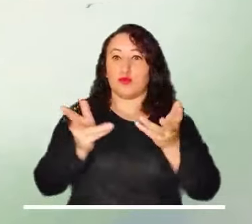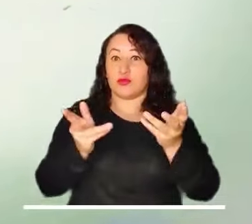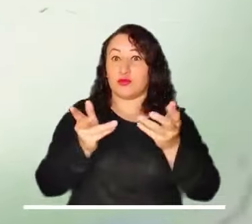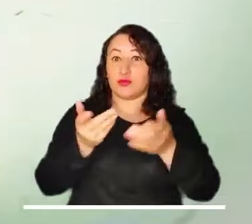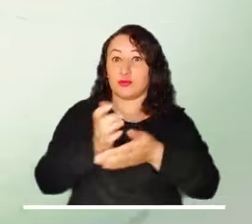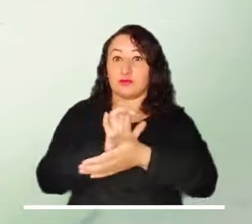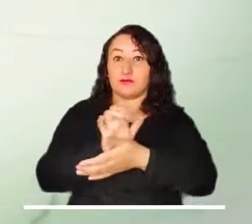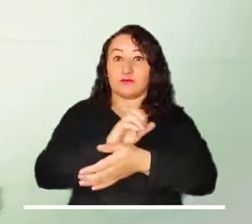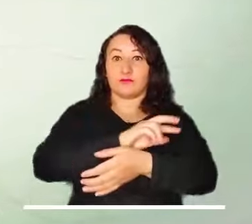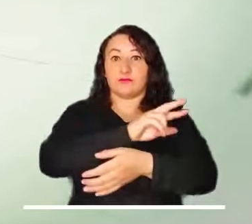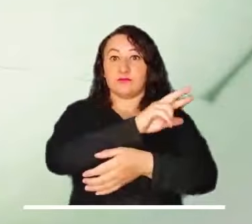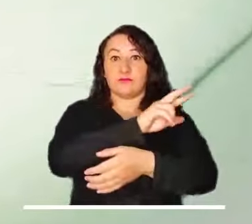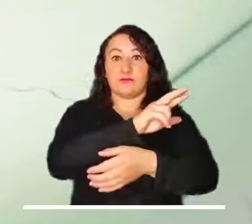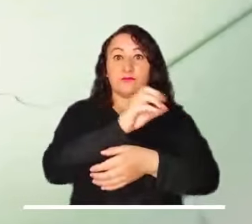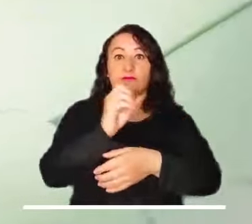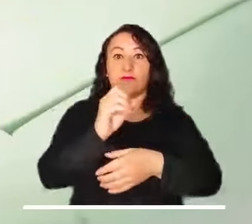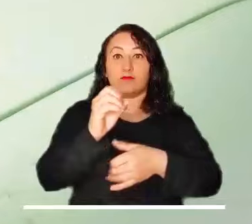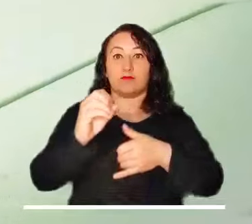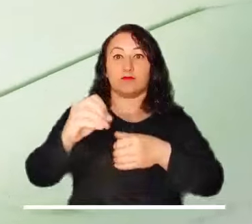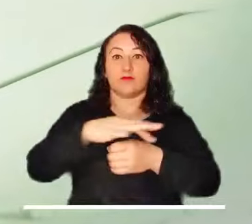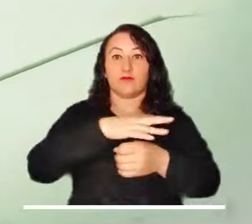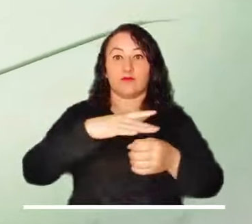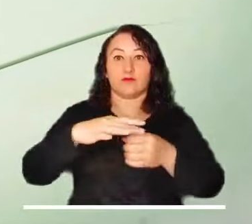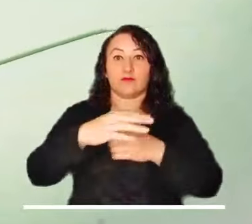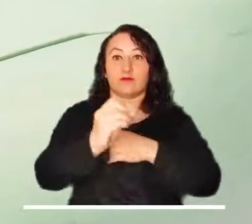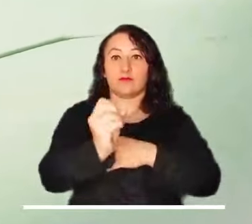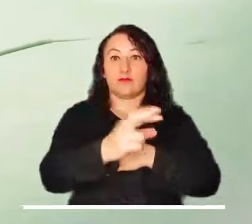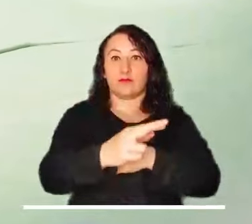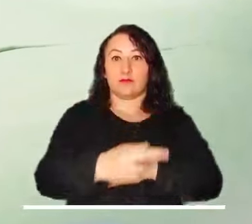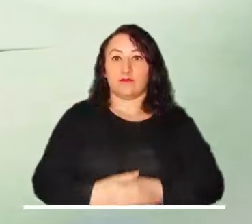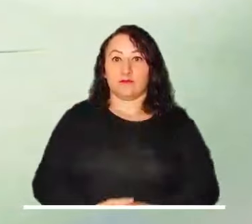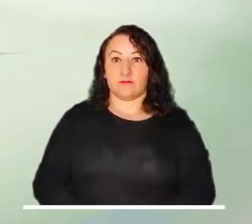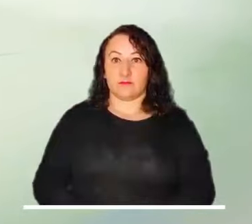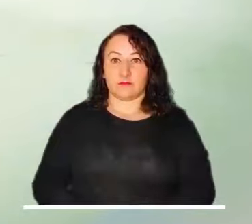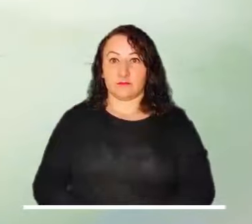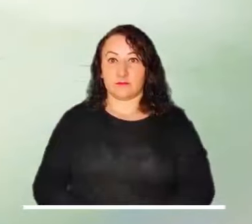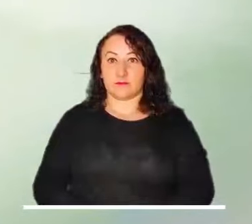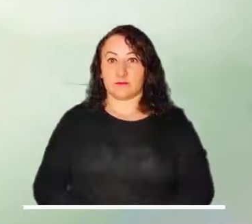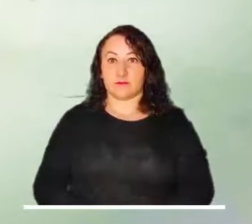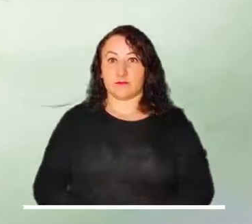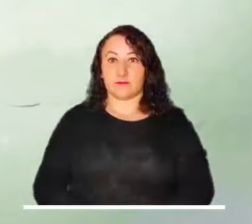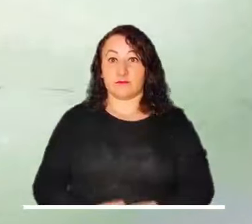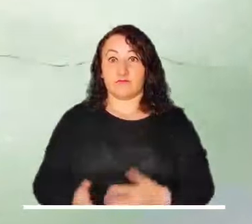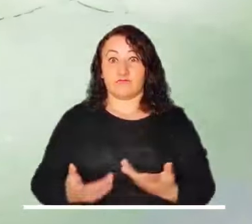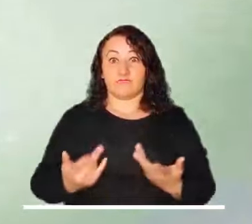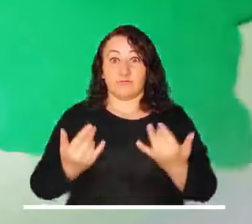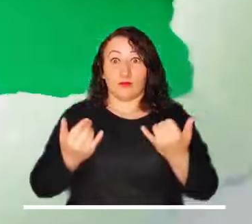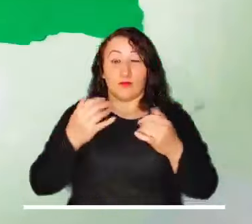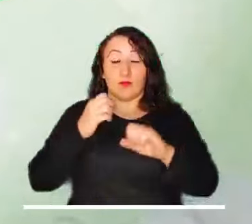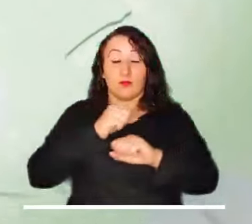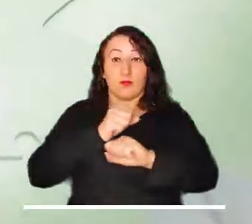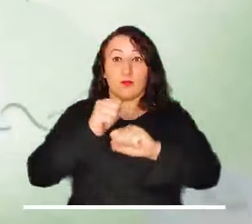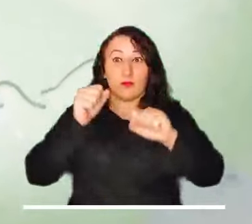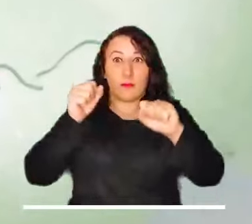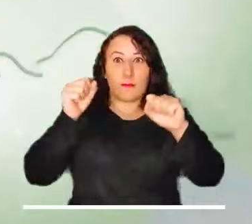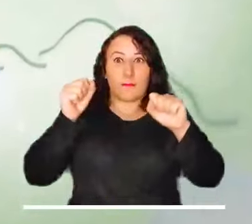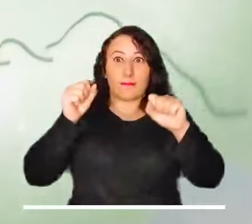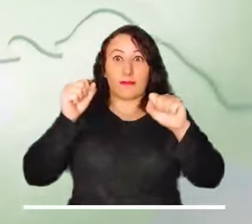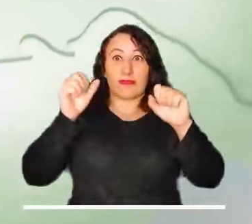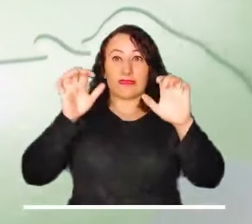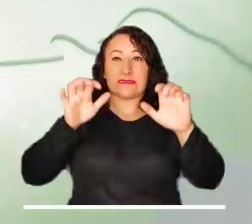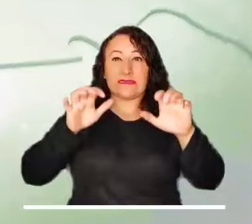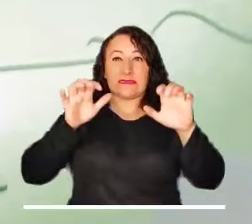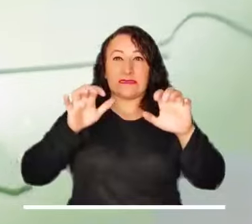posibles en sectores del Eje Cafetero y el oriente de Cundinamarca. El oriente no se queda atrás, pues promete un